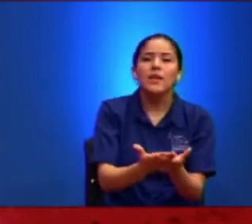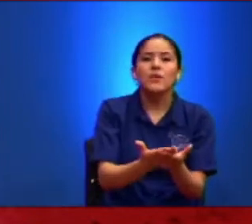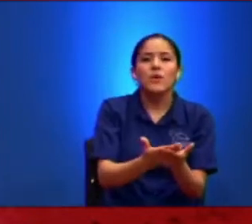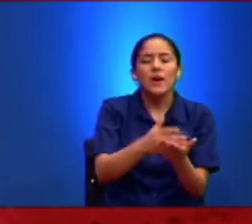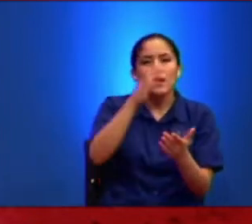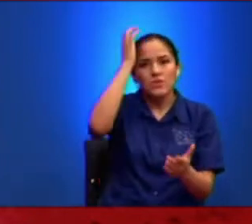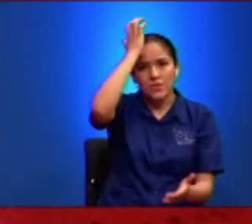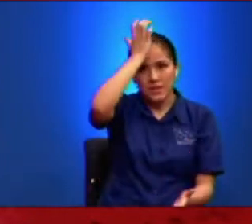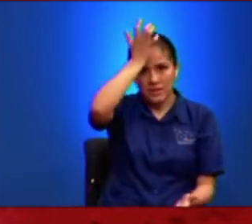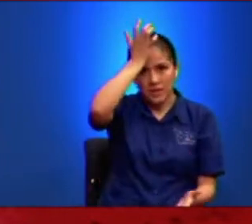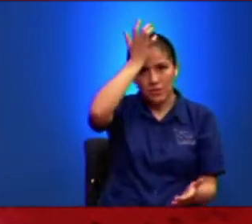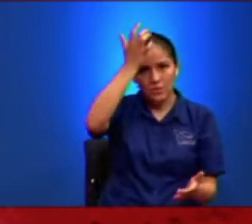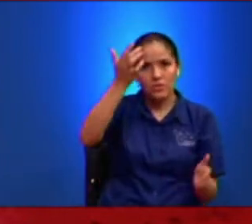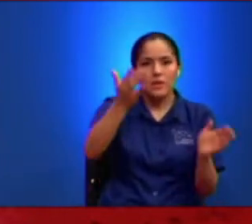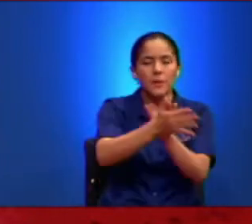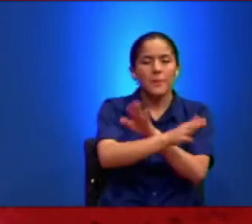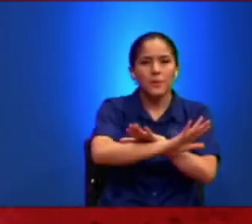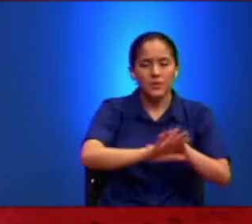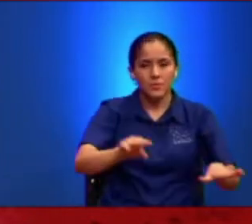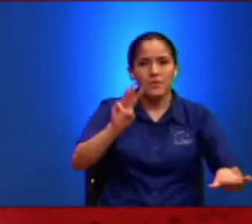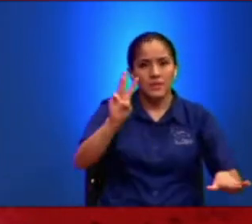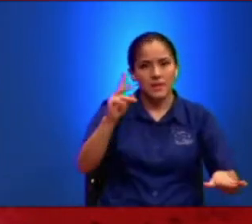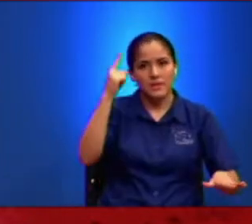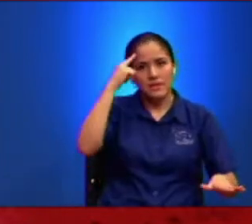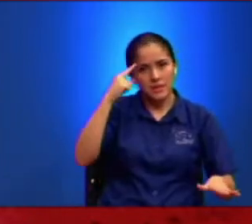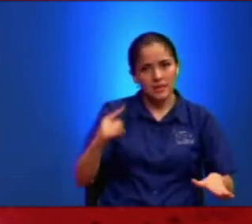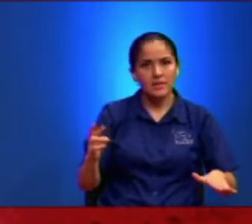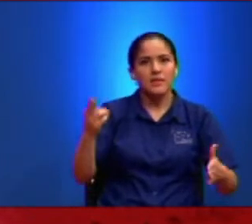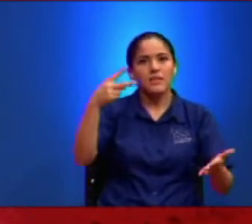Tres Días Resucitará Pero No Entendían